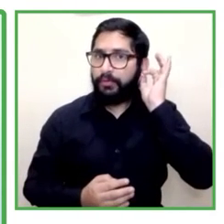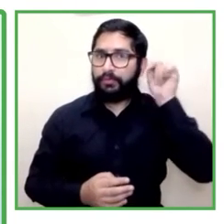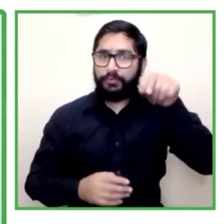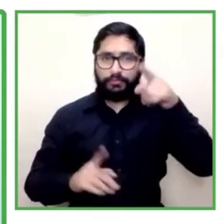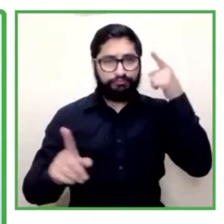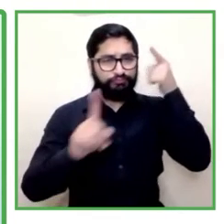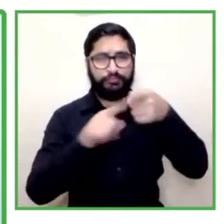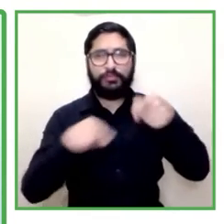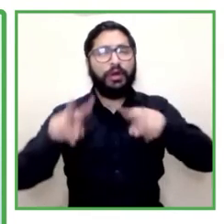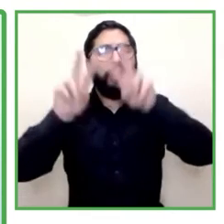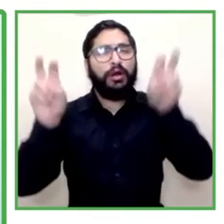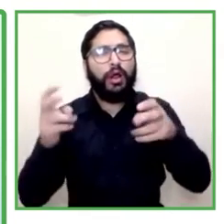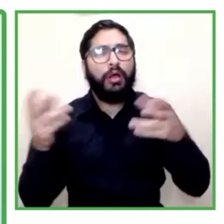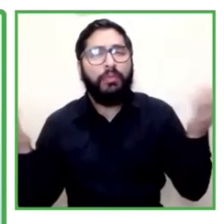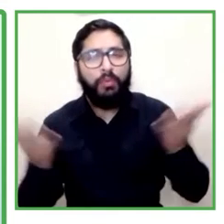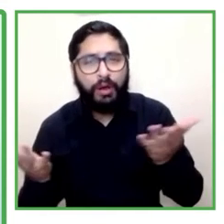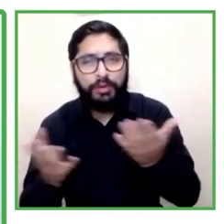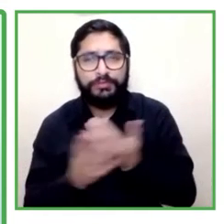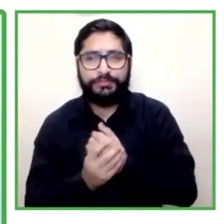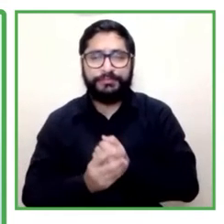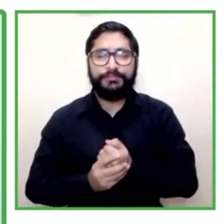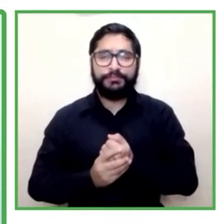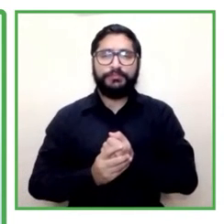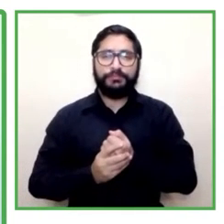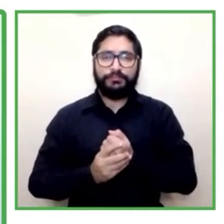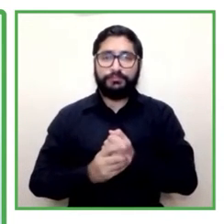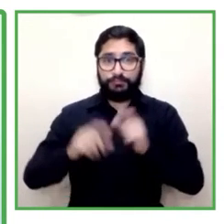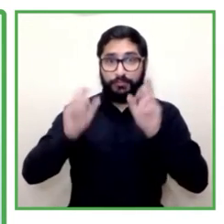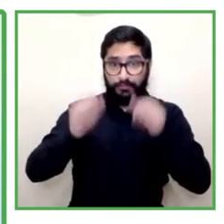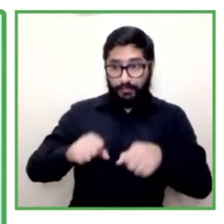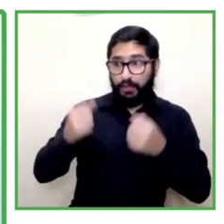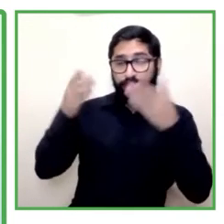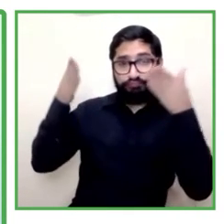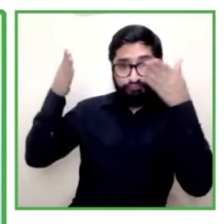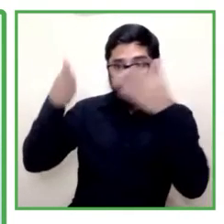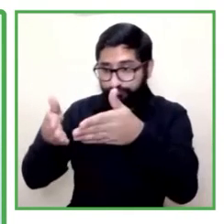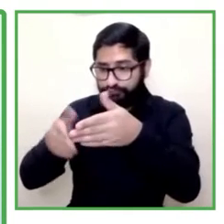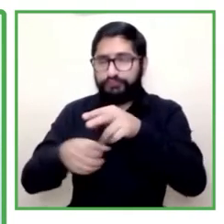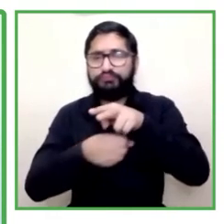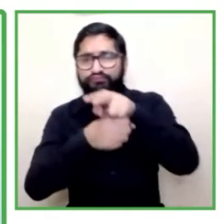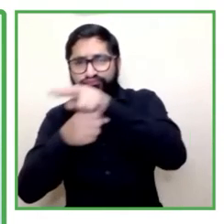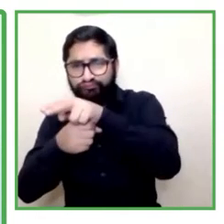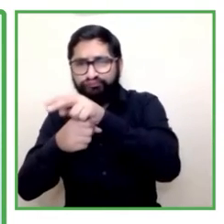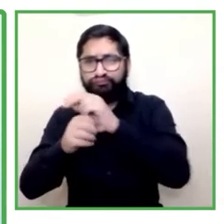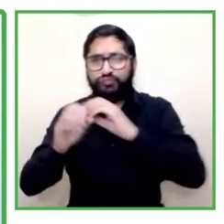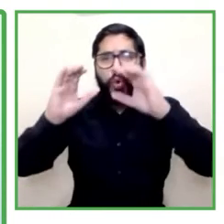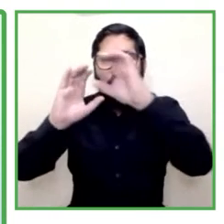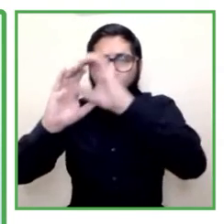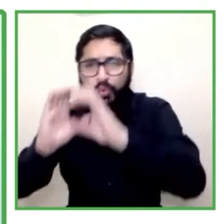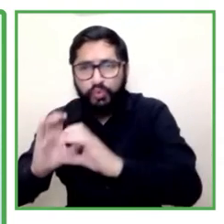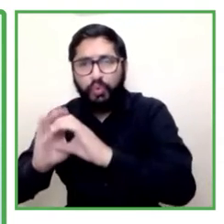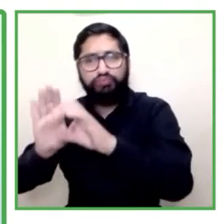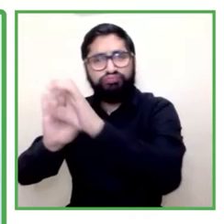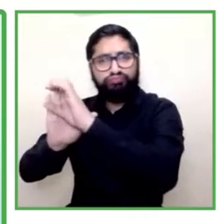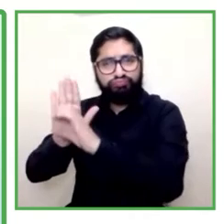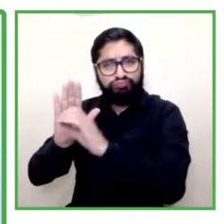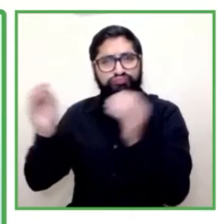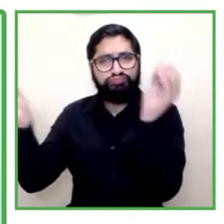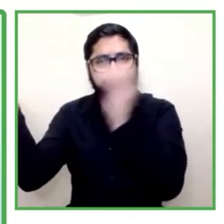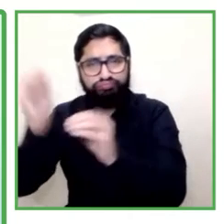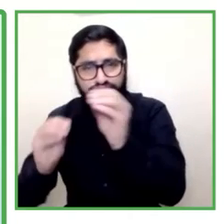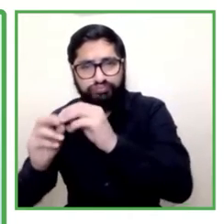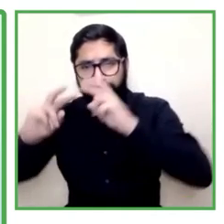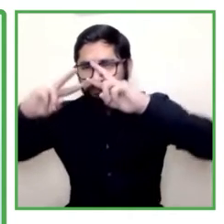los empleos del futuro. Tenemos cursos de administración de redes sociales y también cursos de análisis de datos, tanto en la región metropolitana, en nuestra capital,